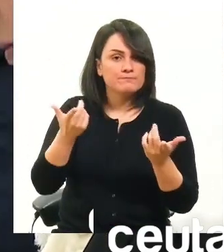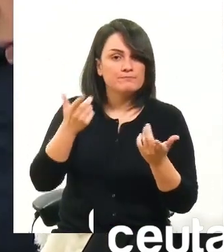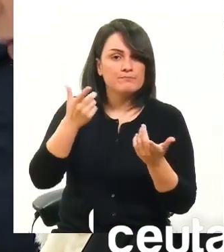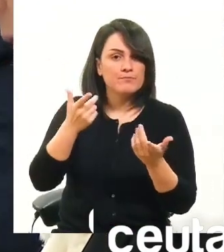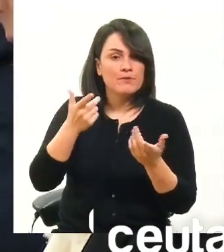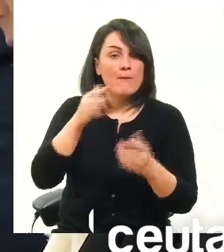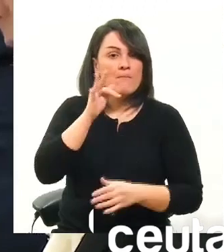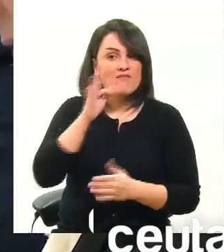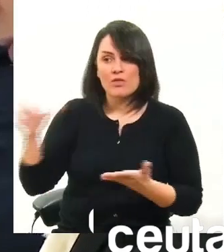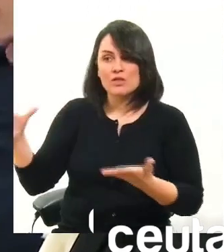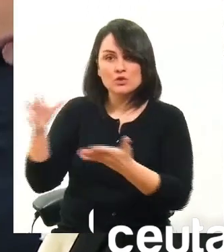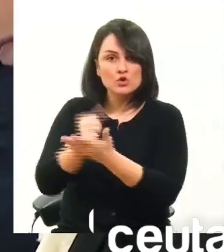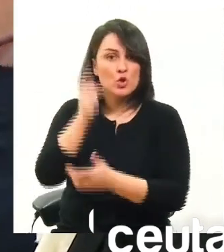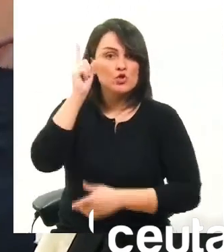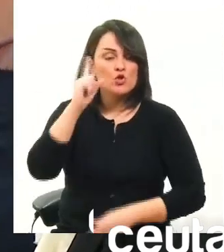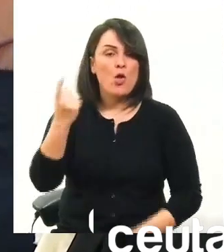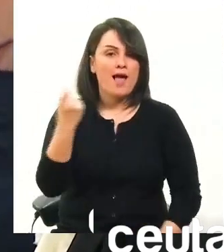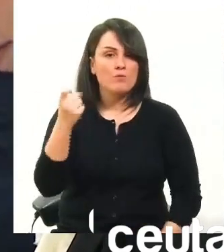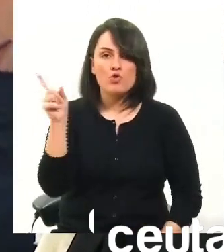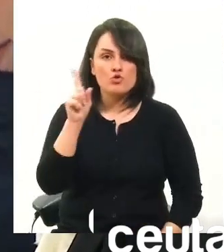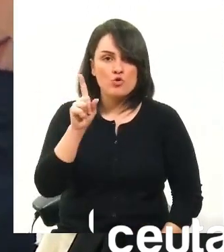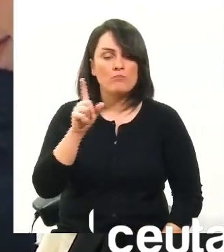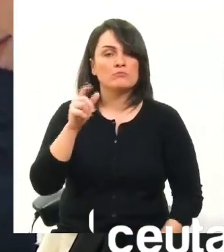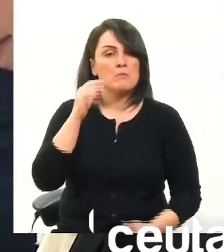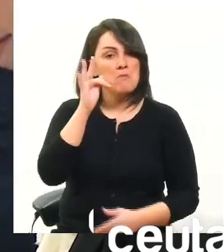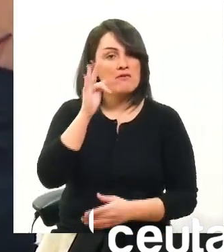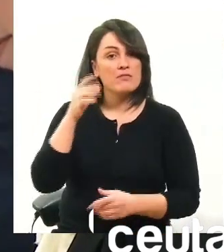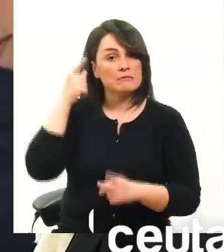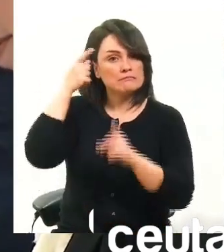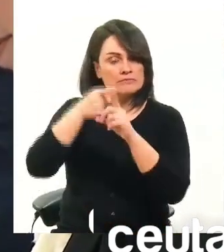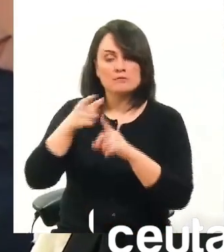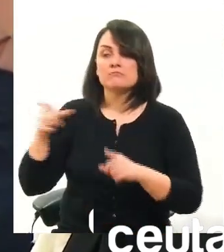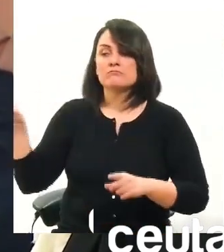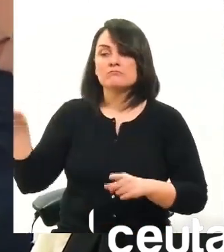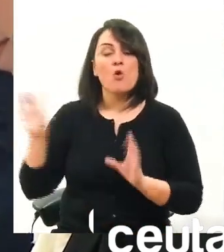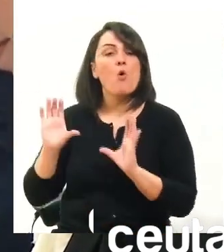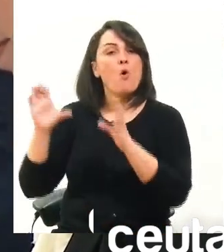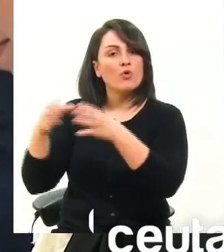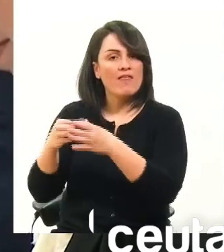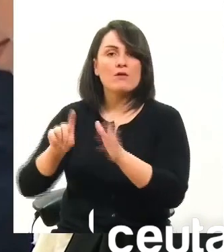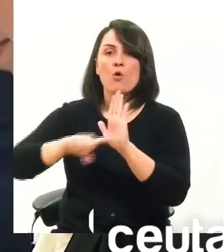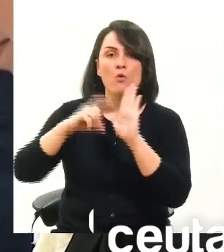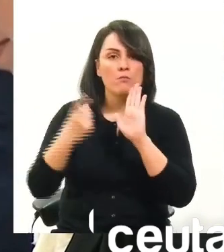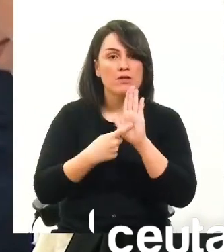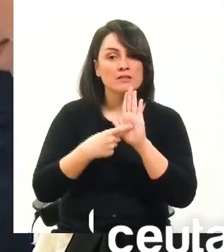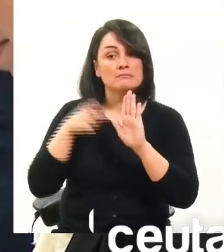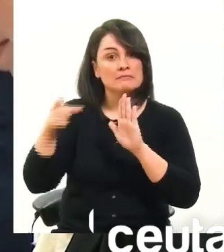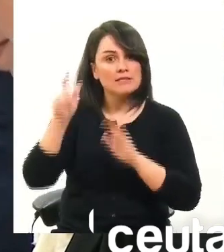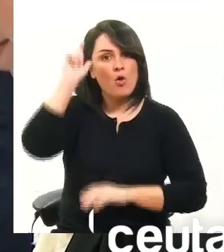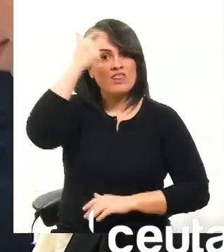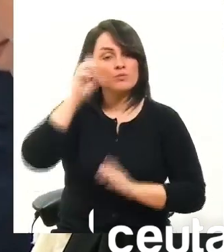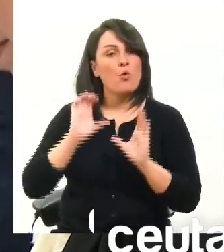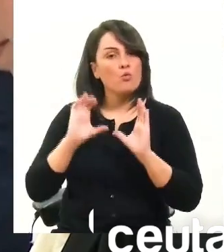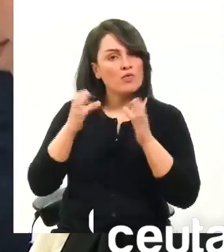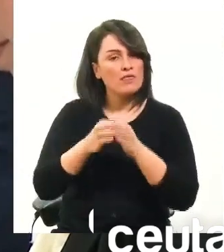forma directa a los alumnos sino también a la comunidad en el concepto de entender que la comunidad es la mejor fórmula de que nuestros hijos